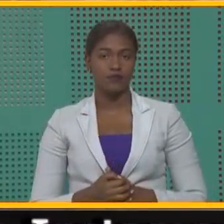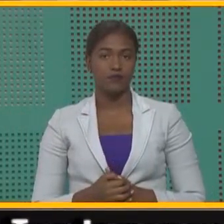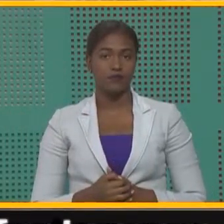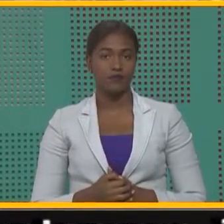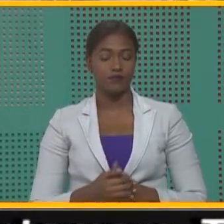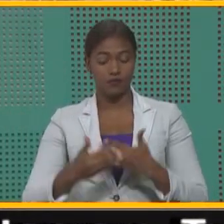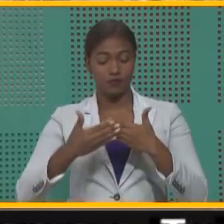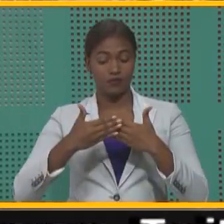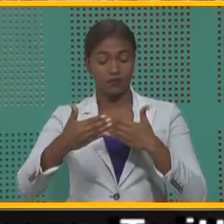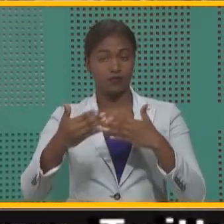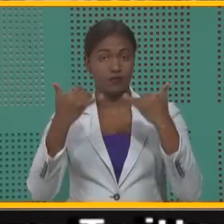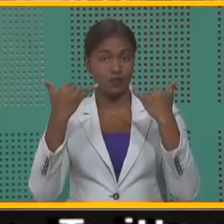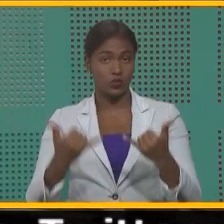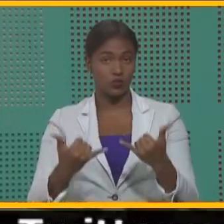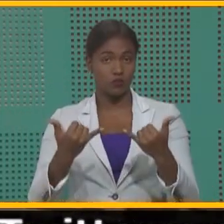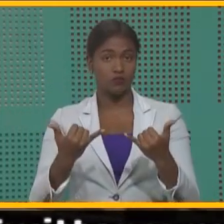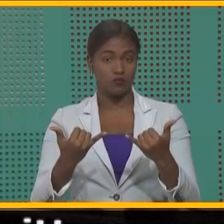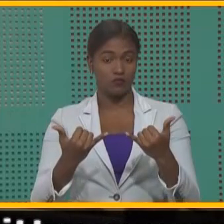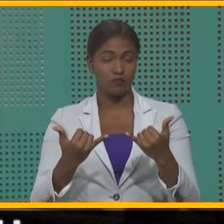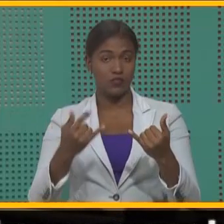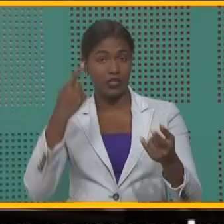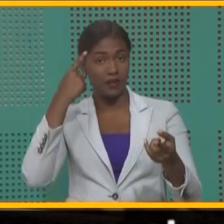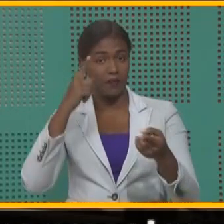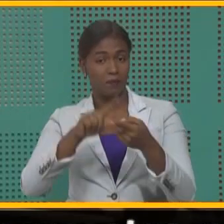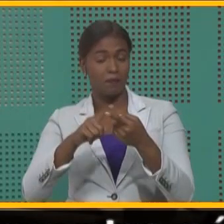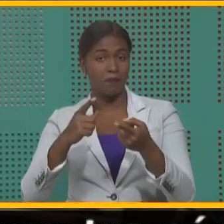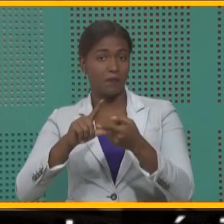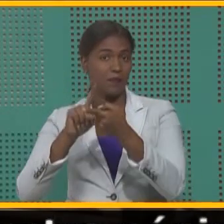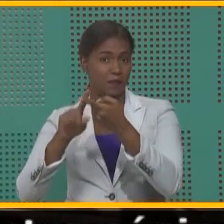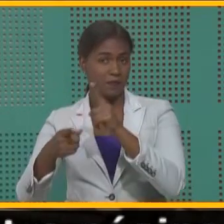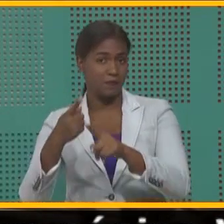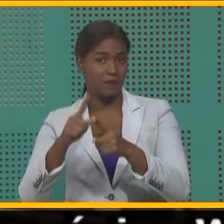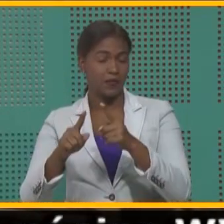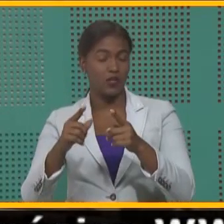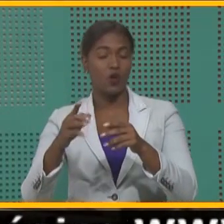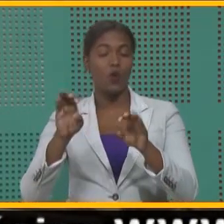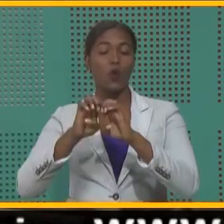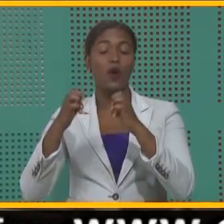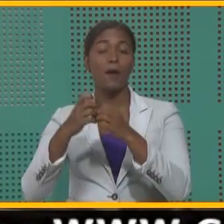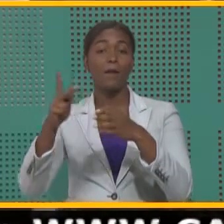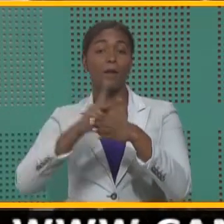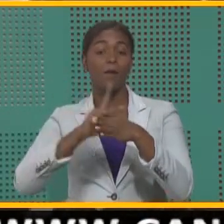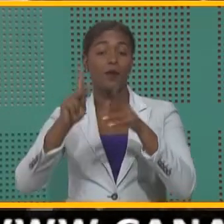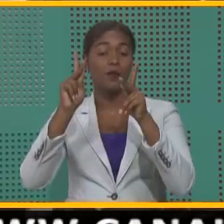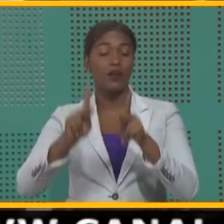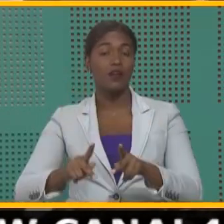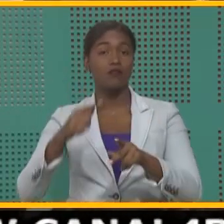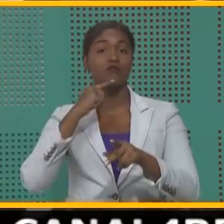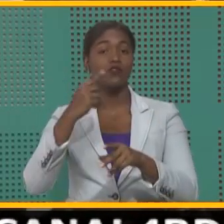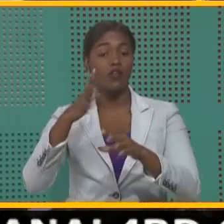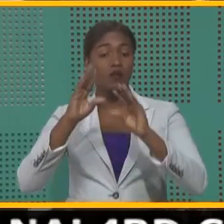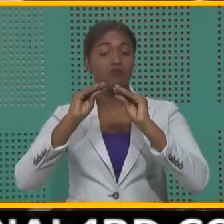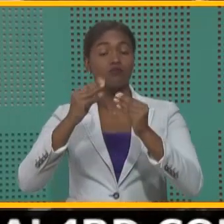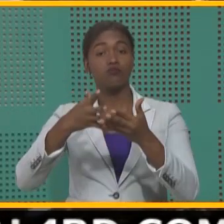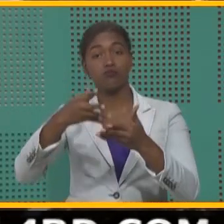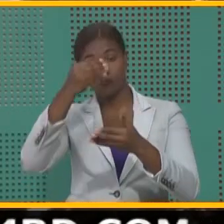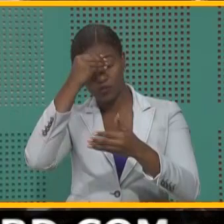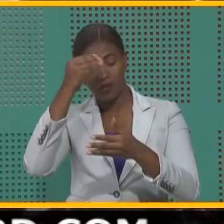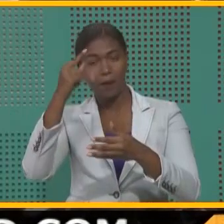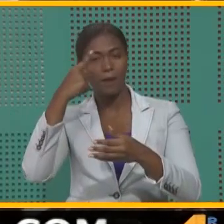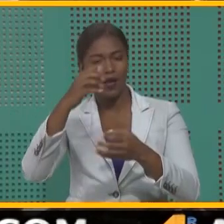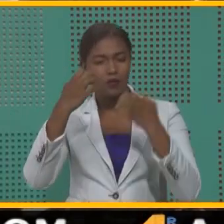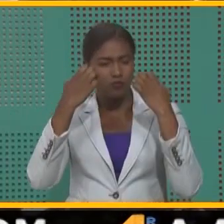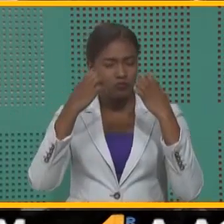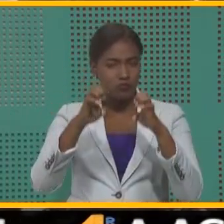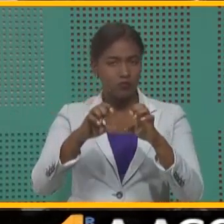hoy, amigos, amigas, un equipo de profesionales altamente capacitados para tratar y procurar